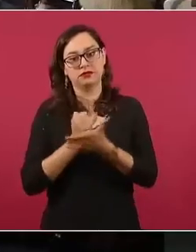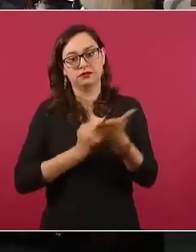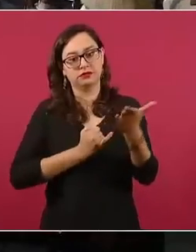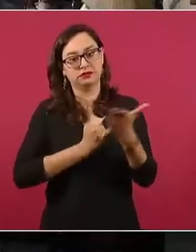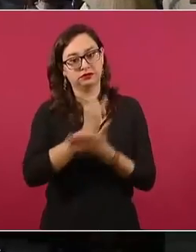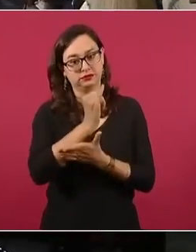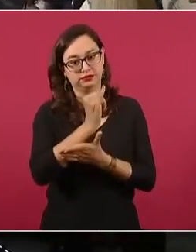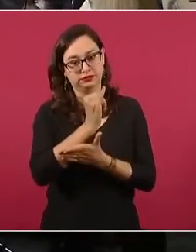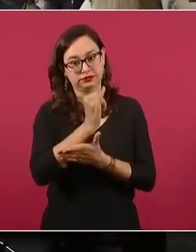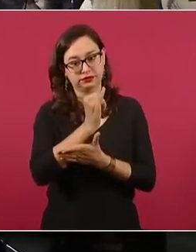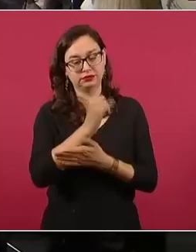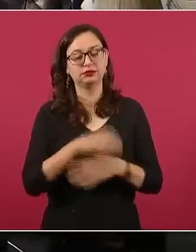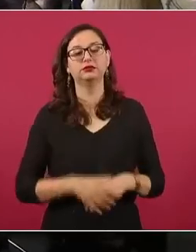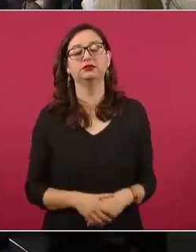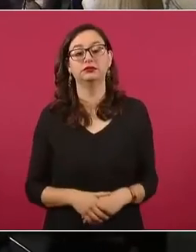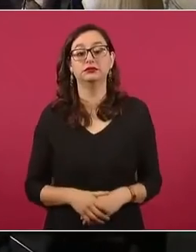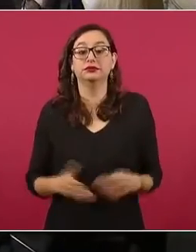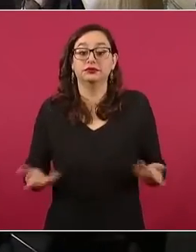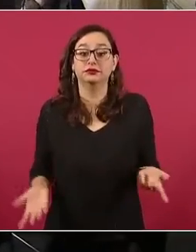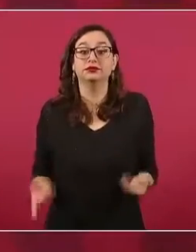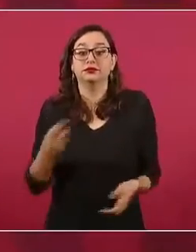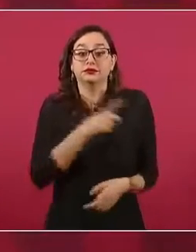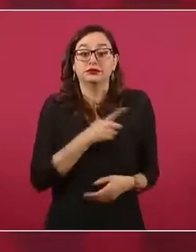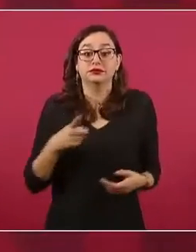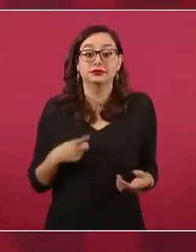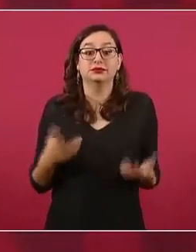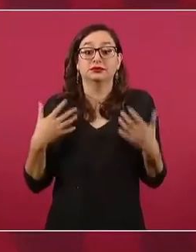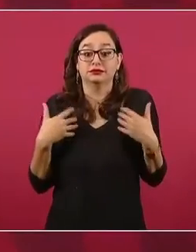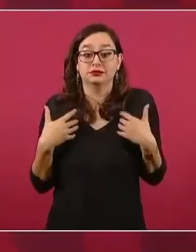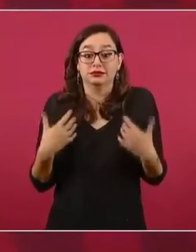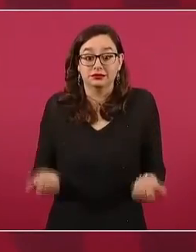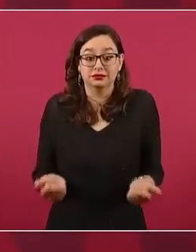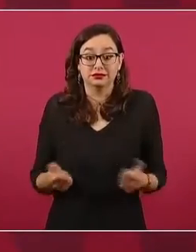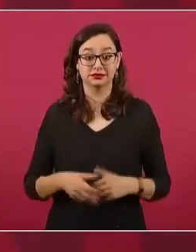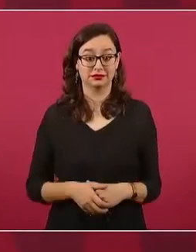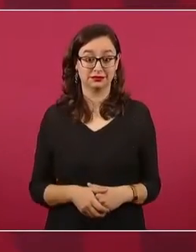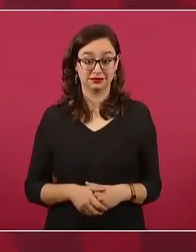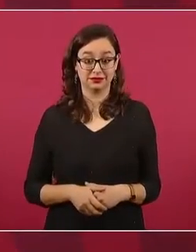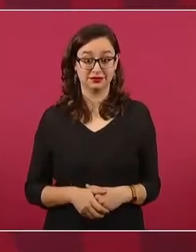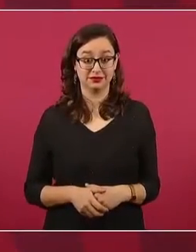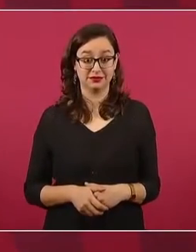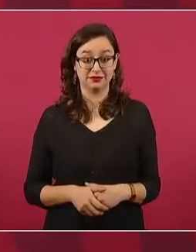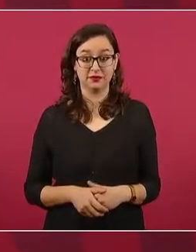Y eso lo tienen que ir detenido, sobre todo los jóvenes